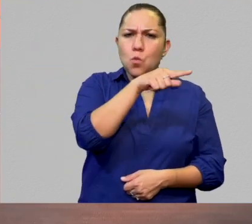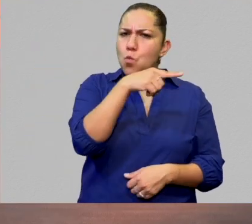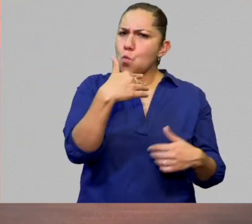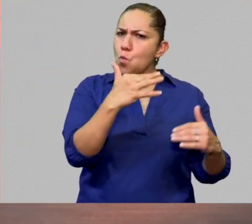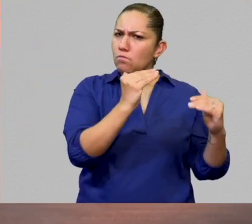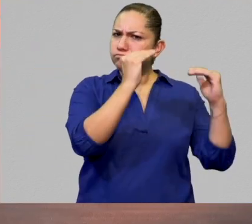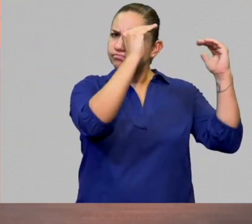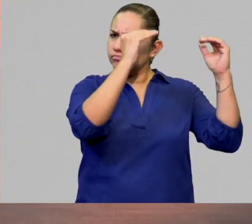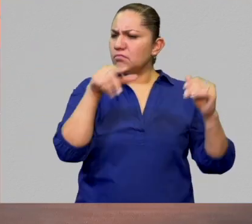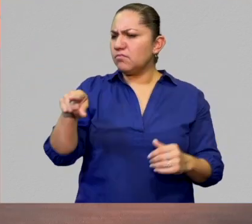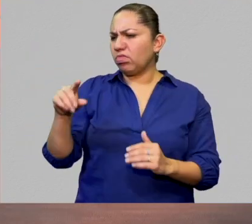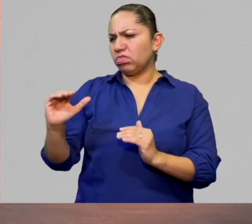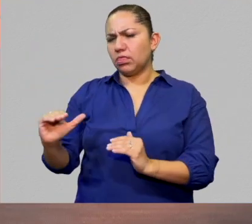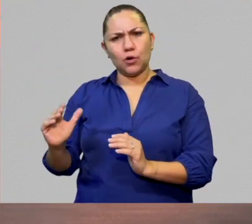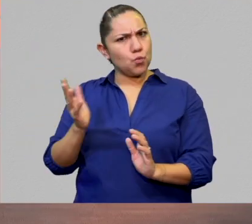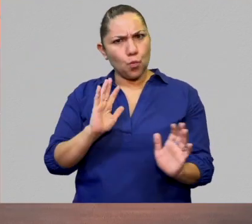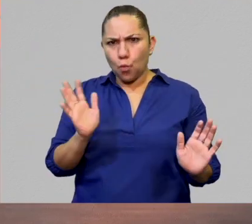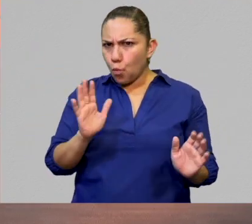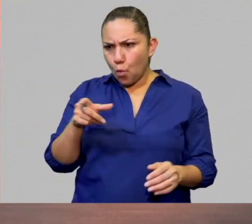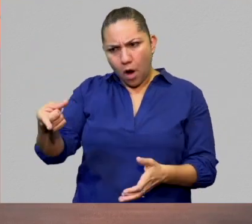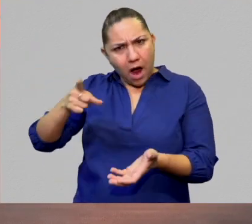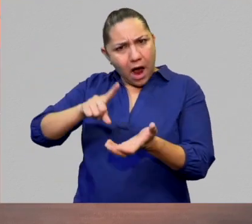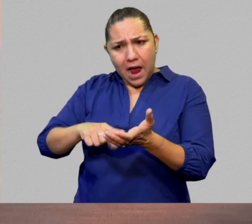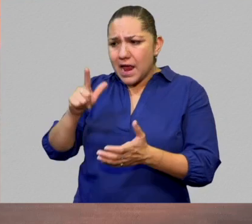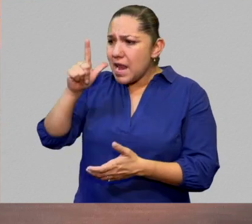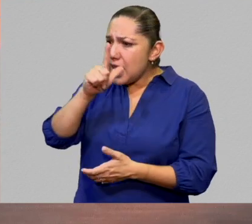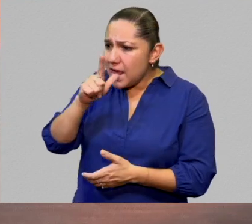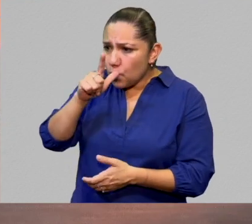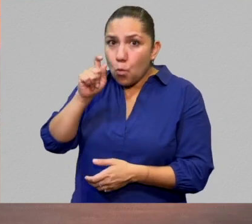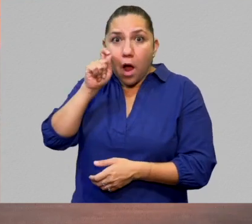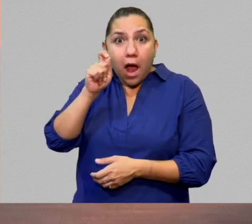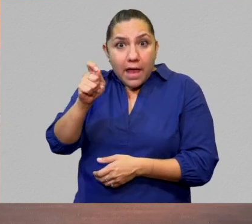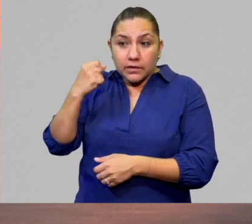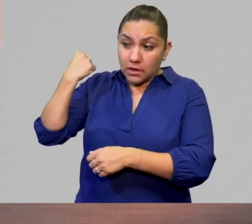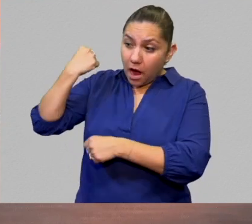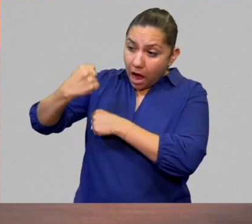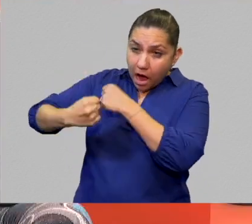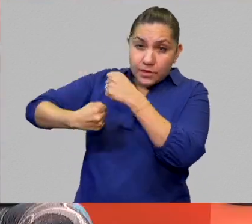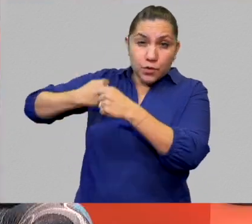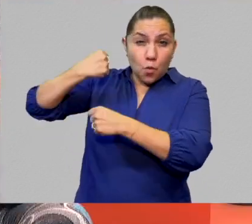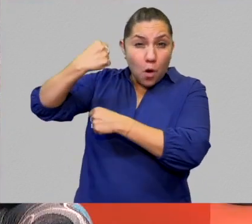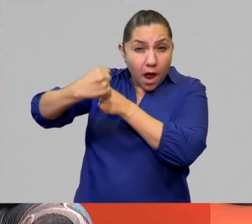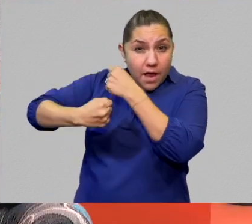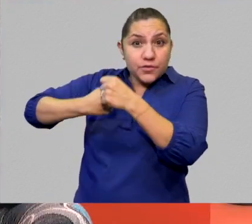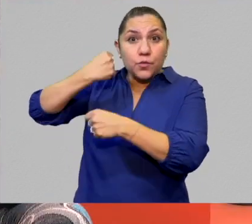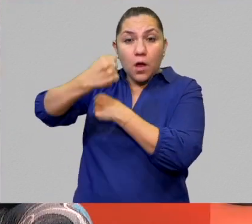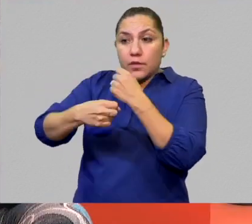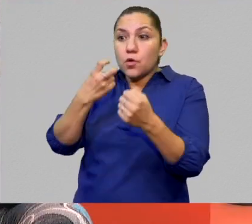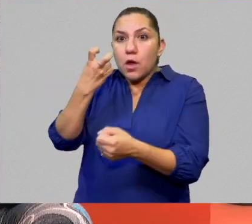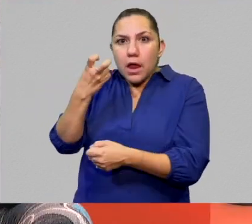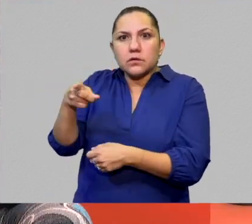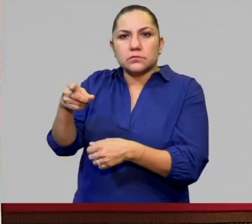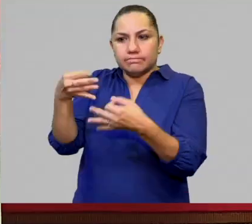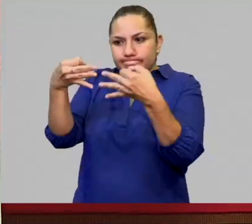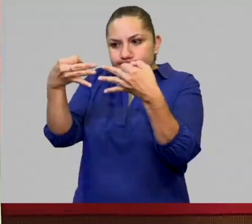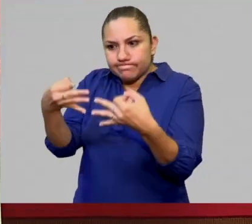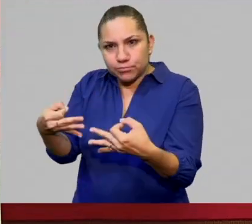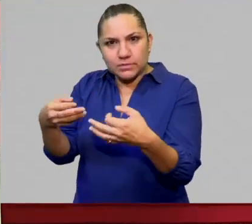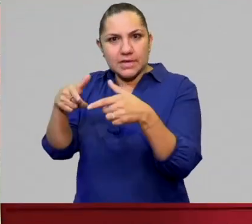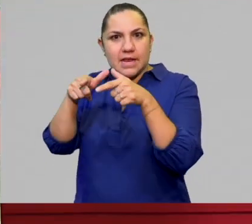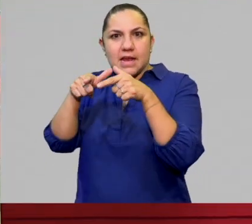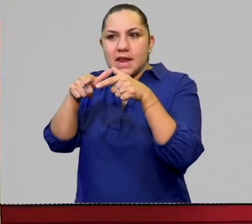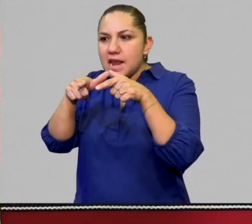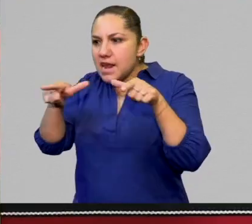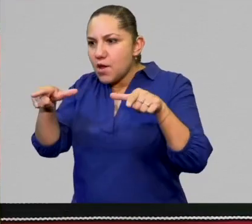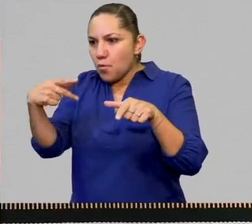sea inferior o que haya lengua que sea mejor. Son sistemas completos de comunicación que les llevó años inventarlas quienes